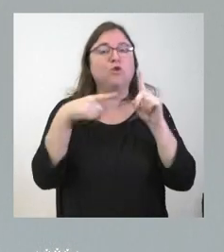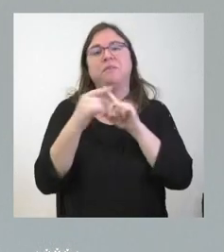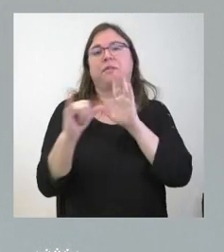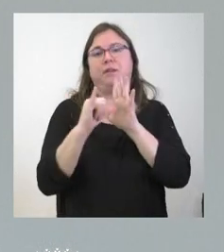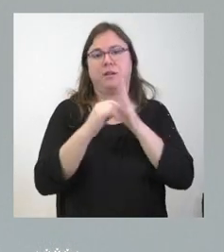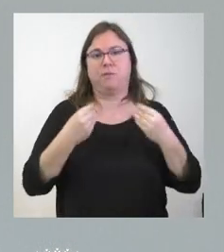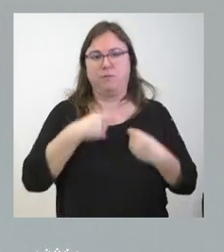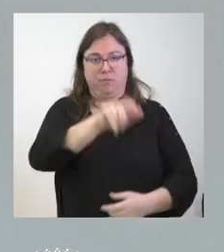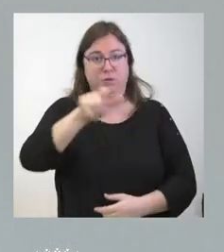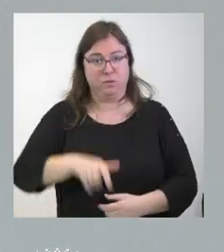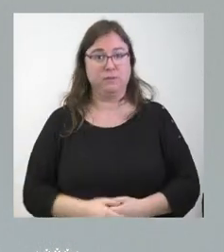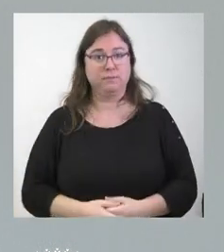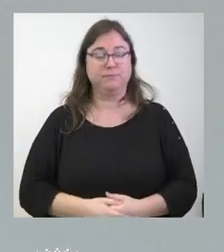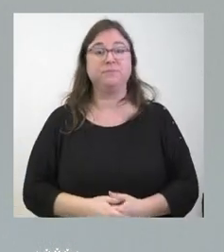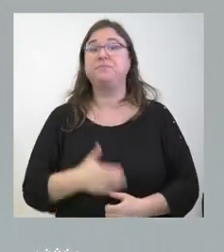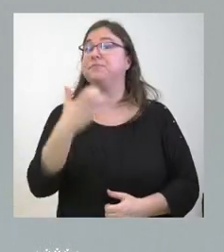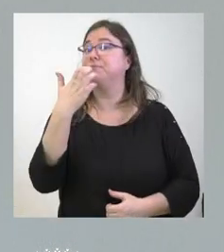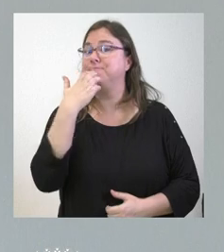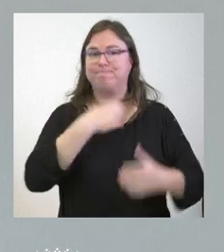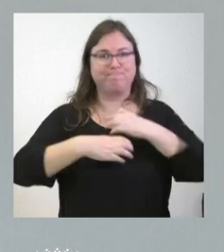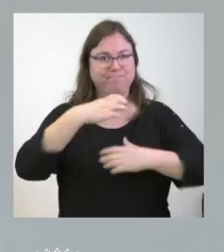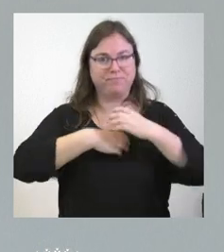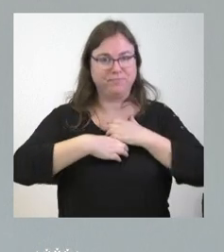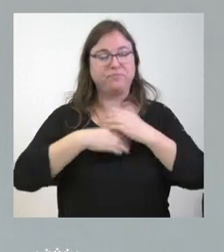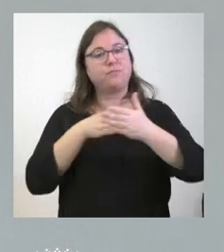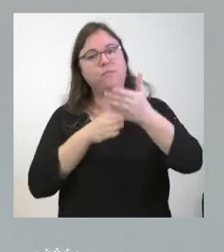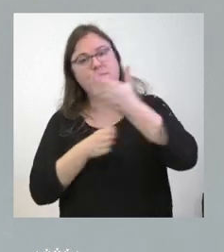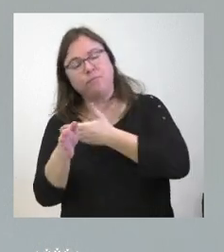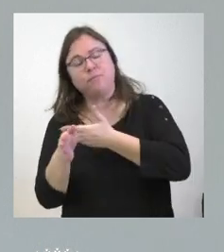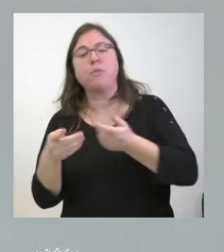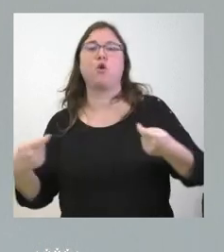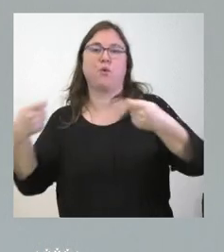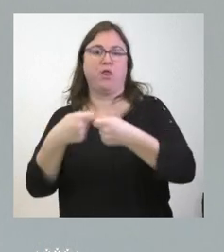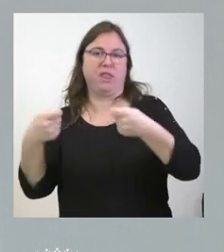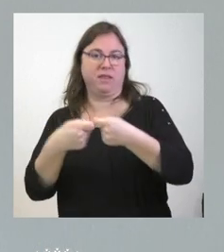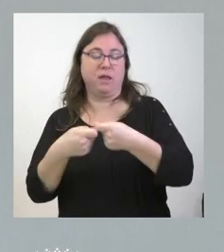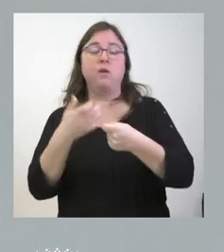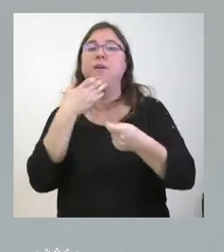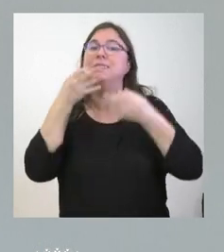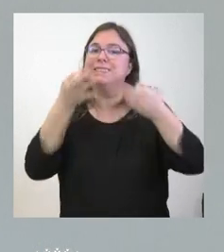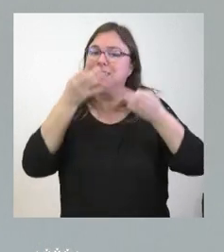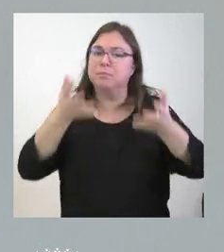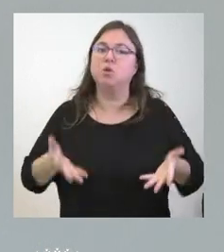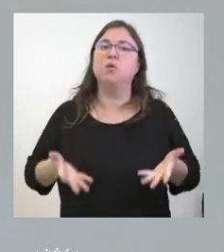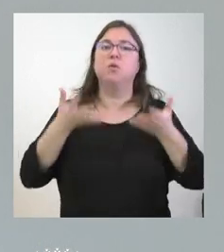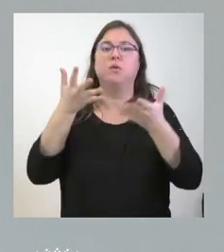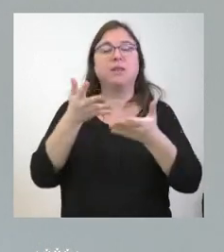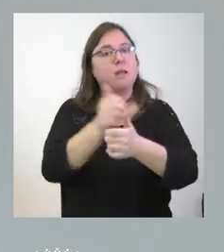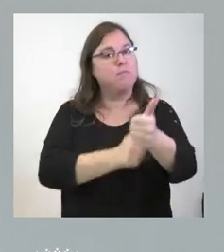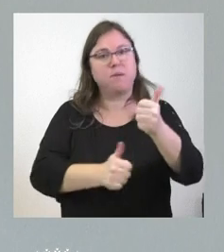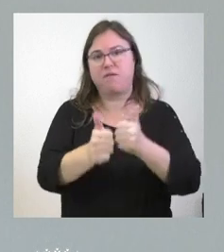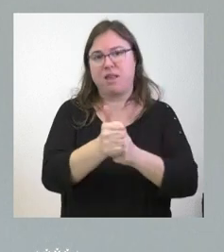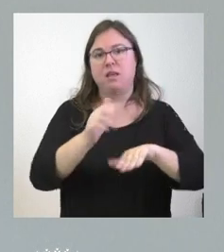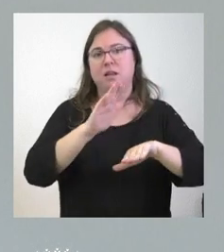de residencia de la persona. Y si no fuera así, lógicamente, a través de un centro concertado, siempre ofreciendo ese acceso, preferentemente también